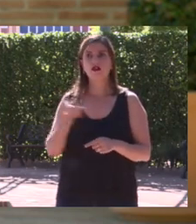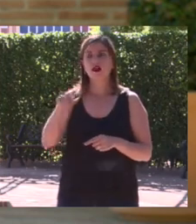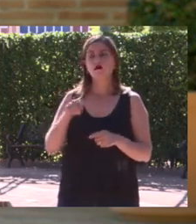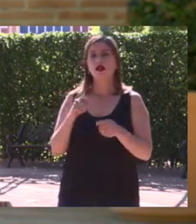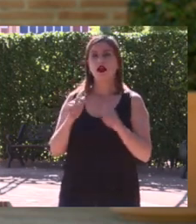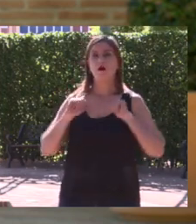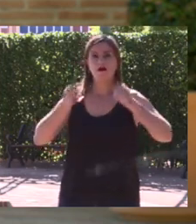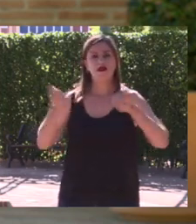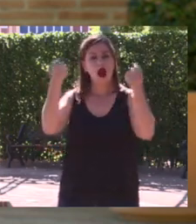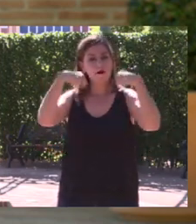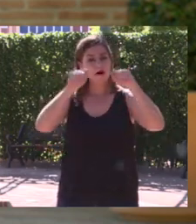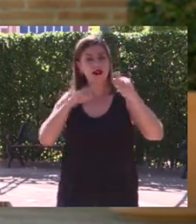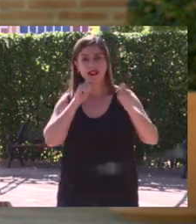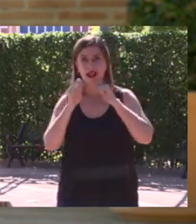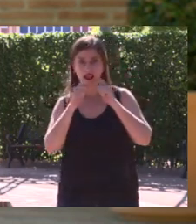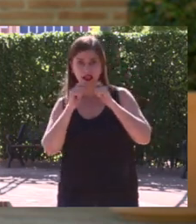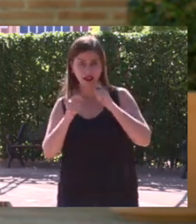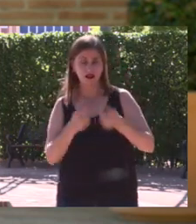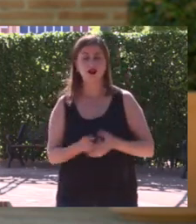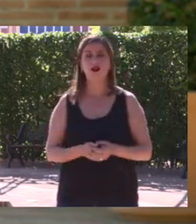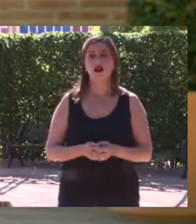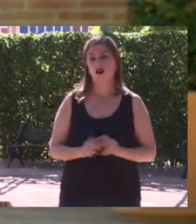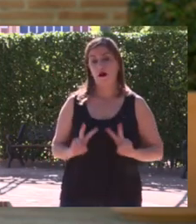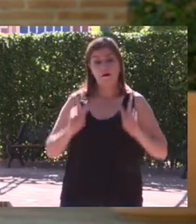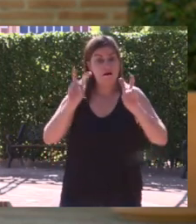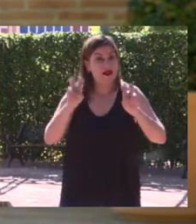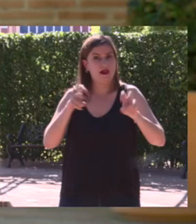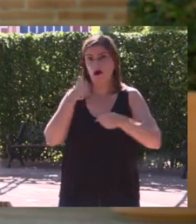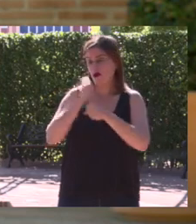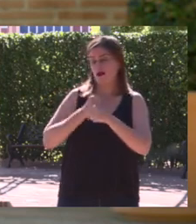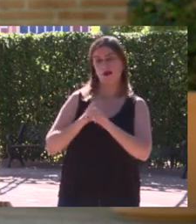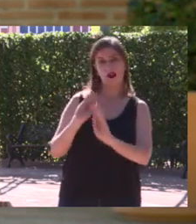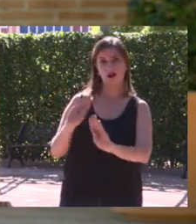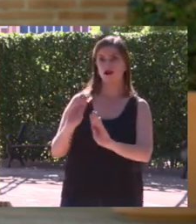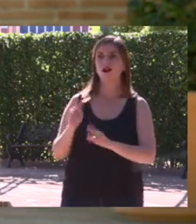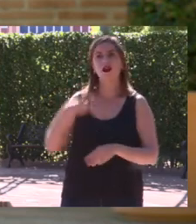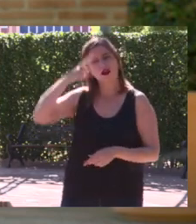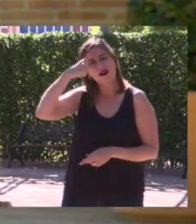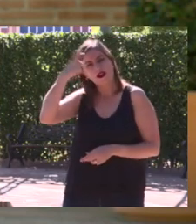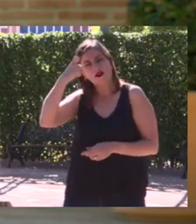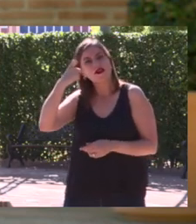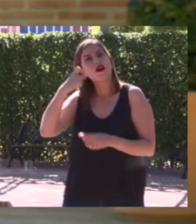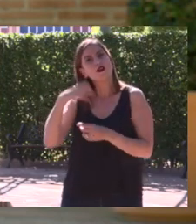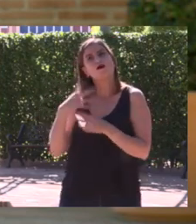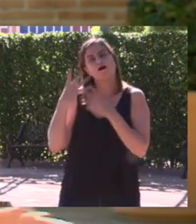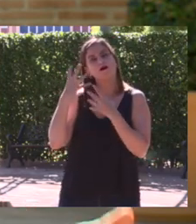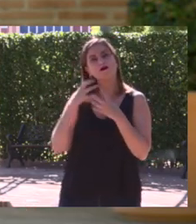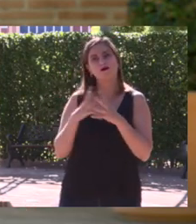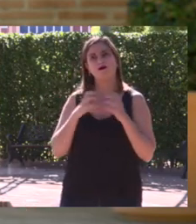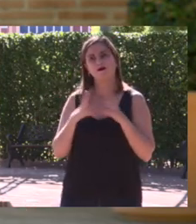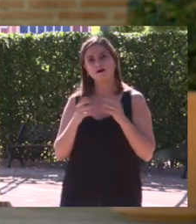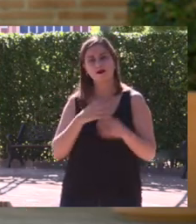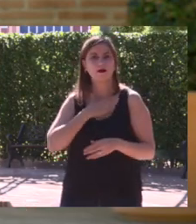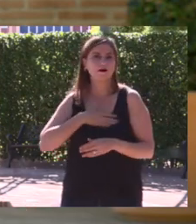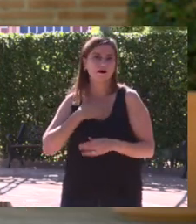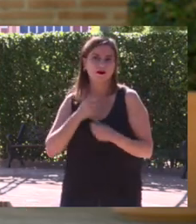práctica en los inicios de su carrera, debe recordarlo de manera muy entrañable, me imagino, y también en Canal